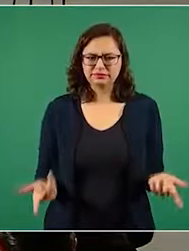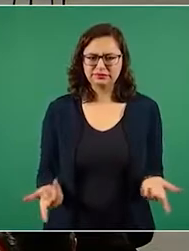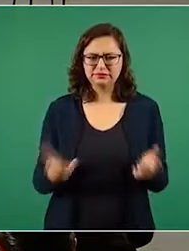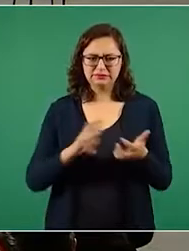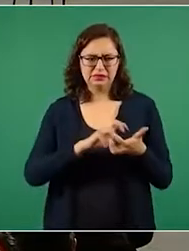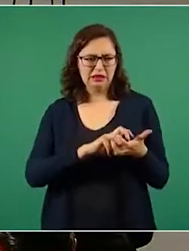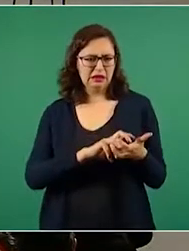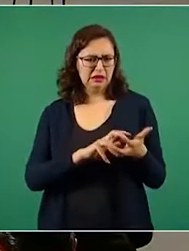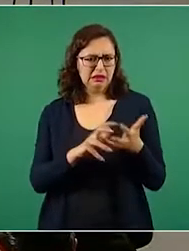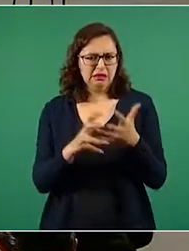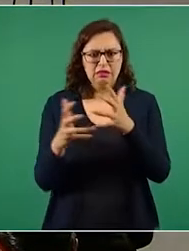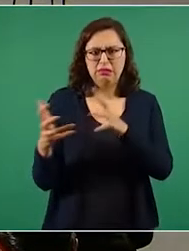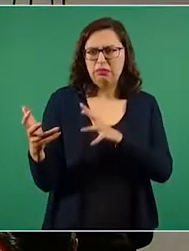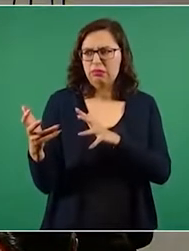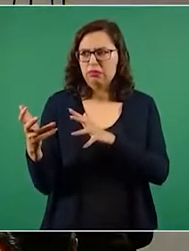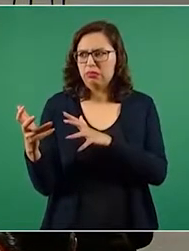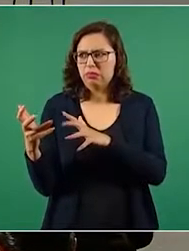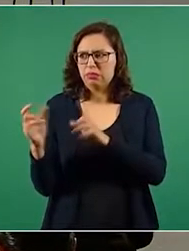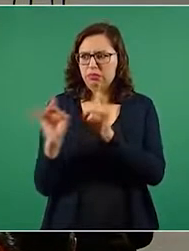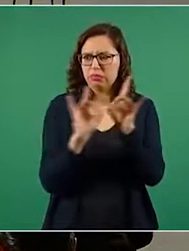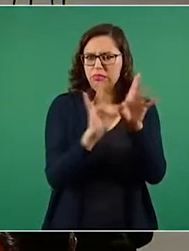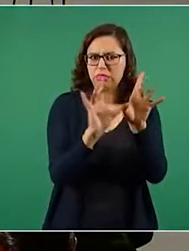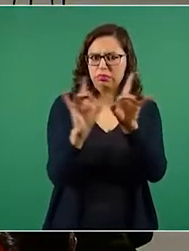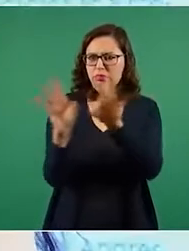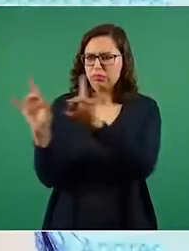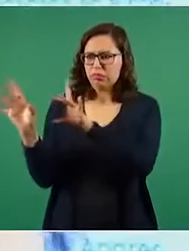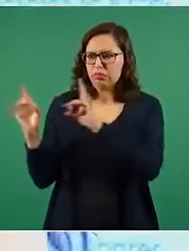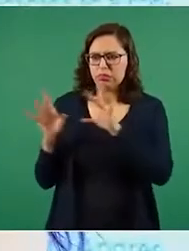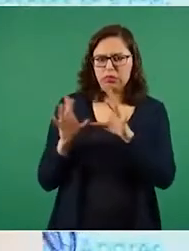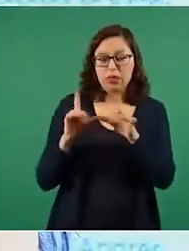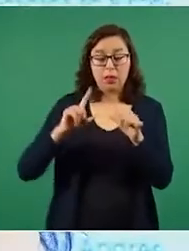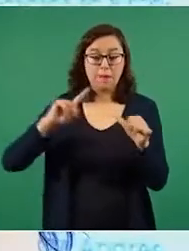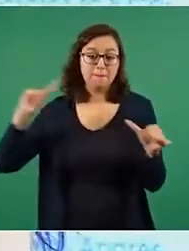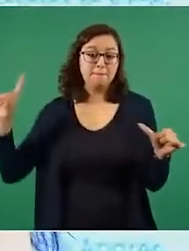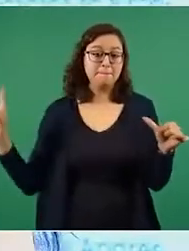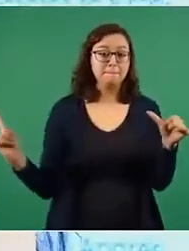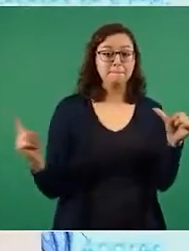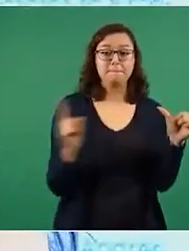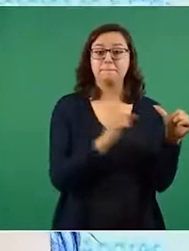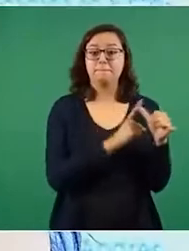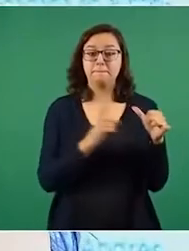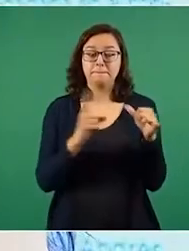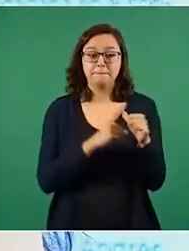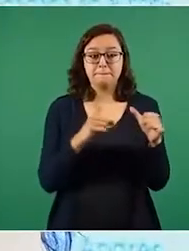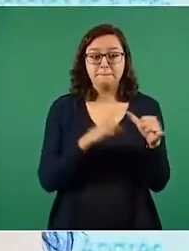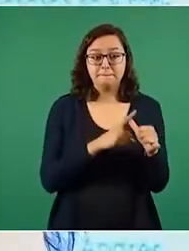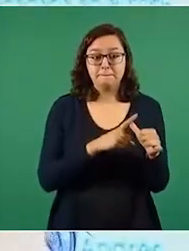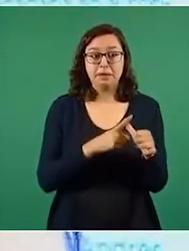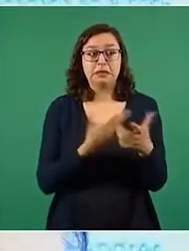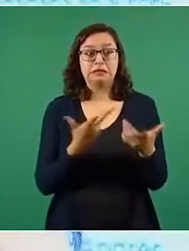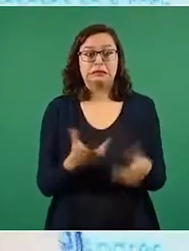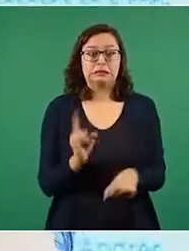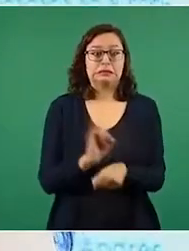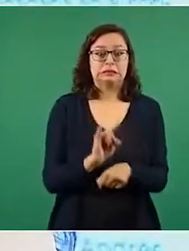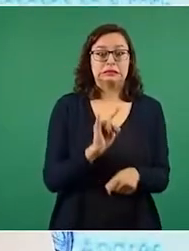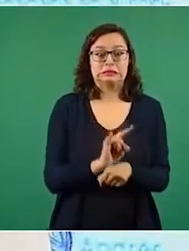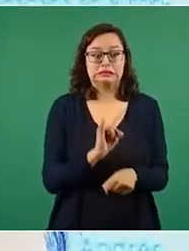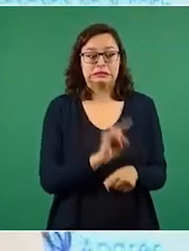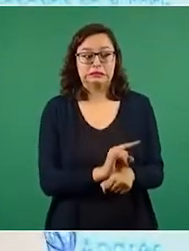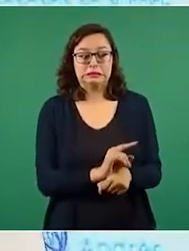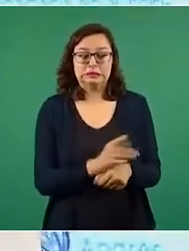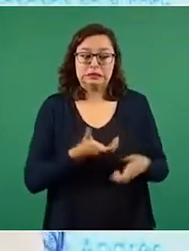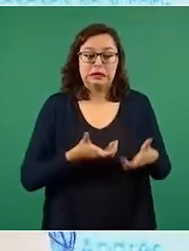primero a tapar baches. Consigna que, según el presidente Andrés Manuel López Obrador, antes que la